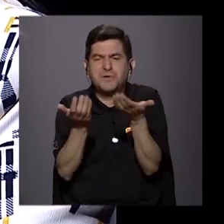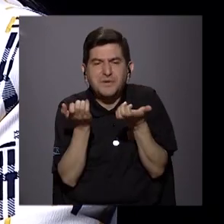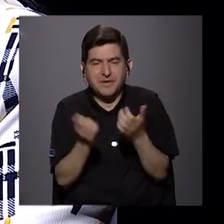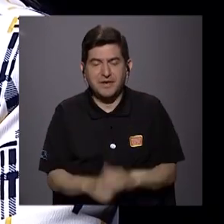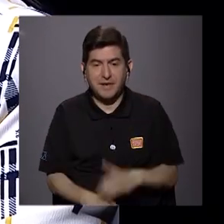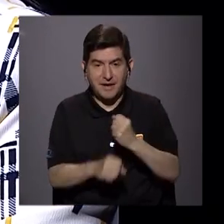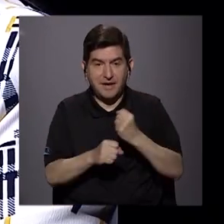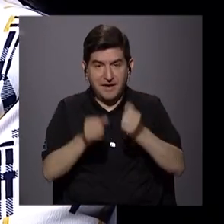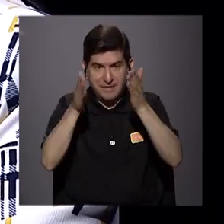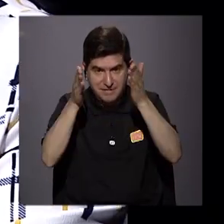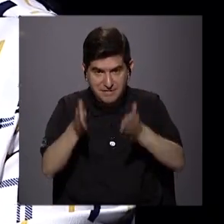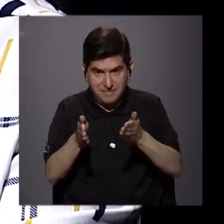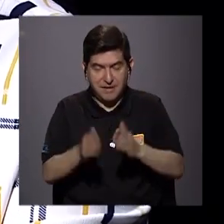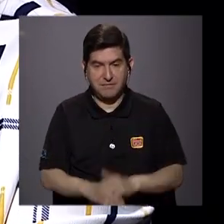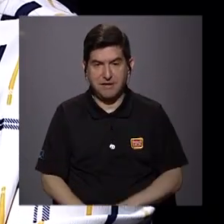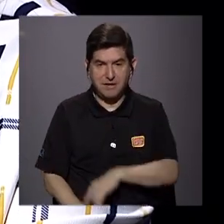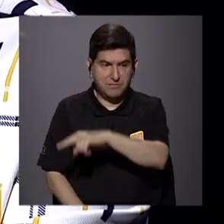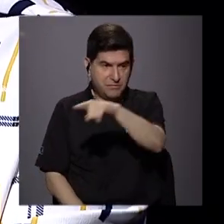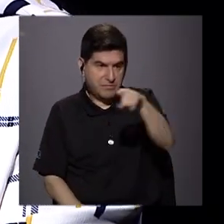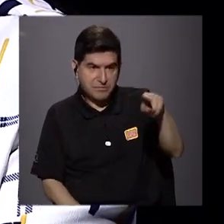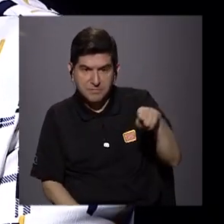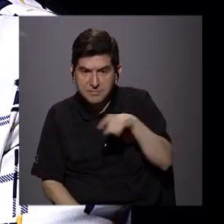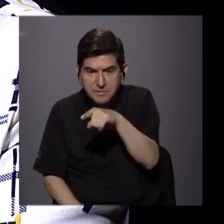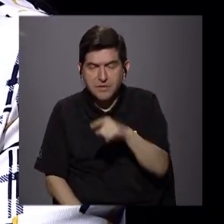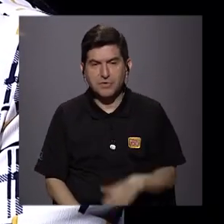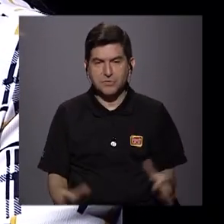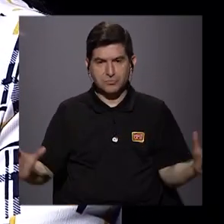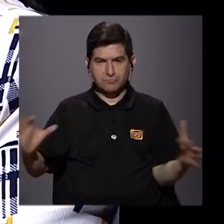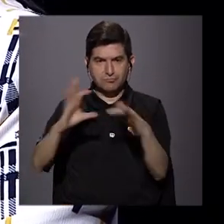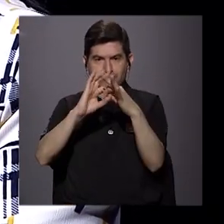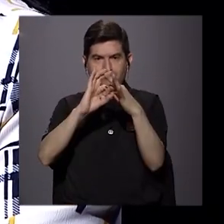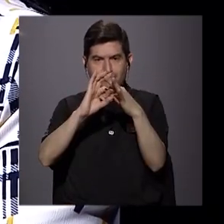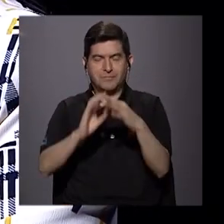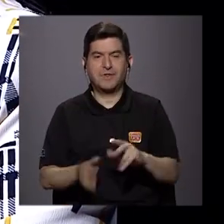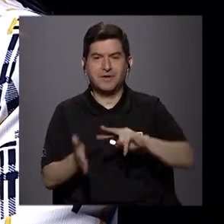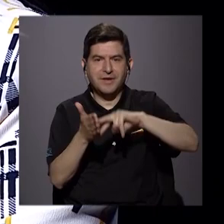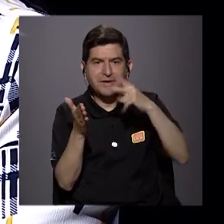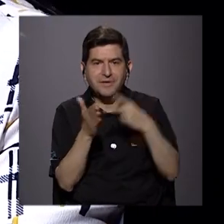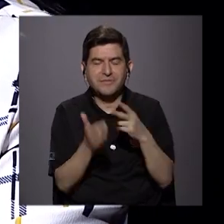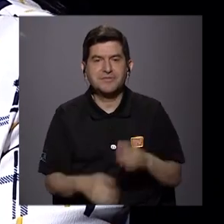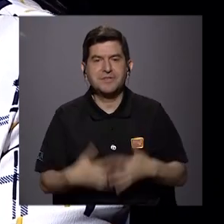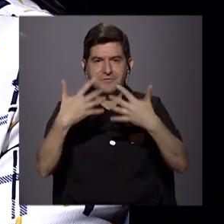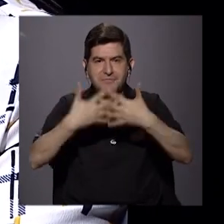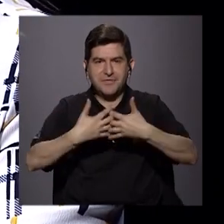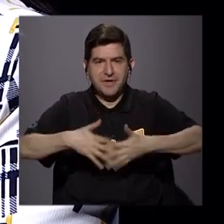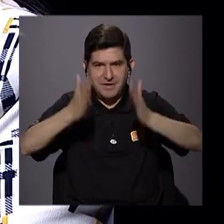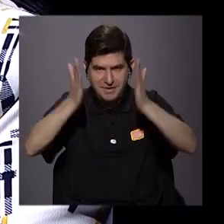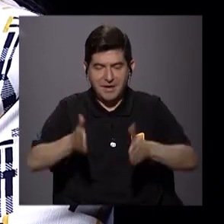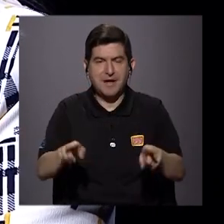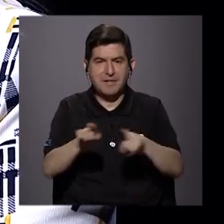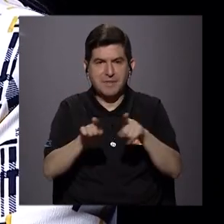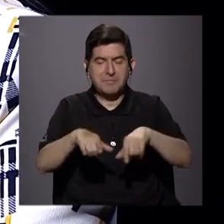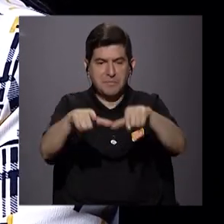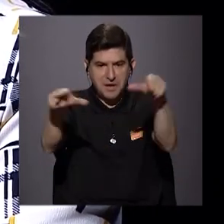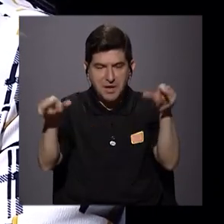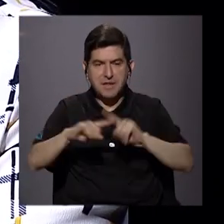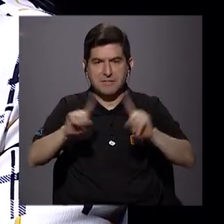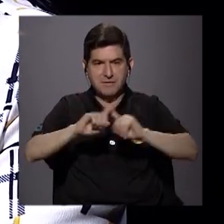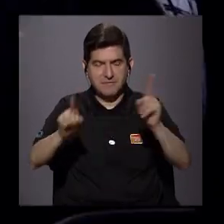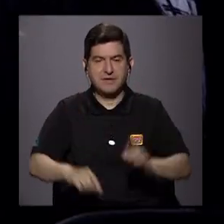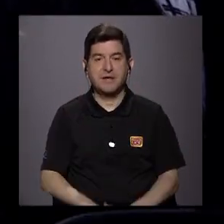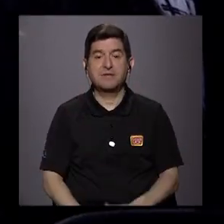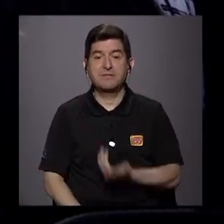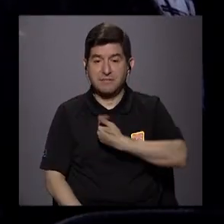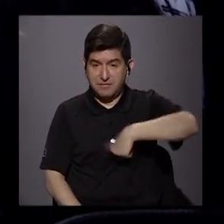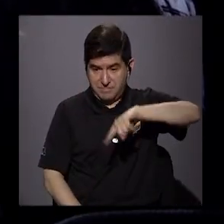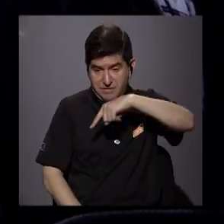para que los trabajadores se conecten con los empresarios, incluso por zonas, ¿verdad? Nosotros